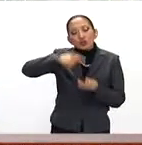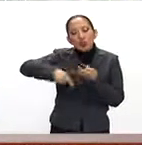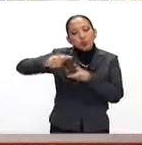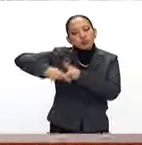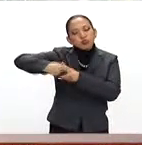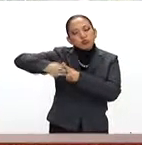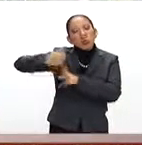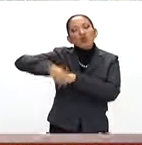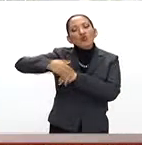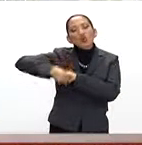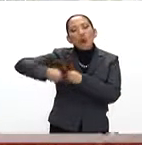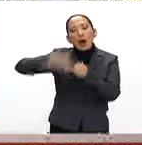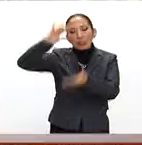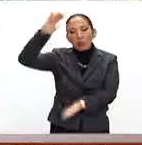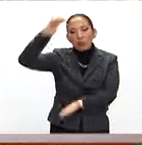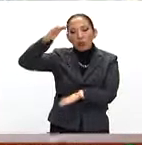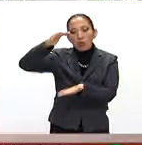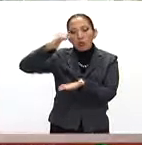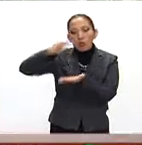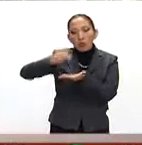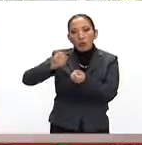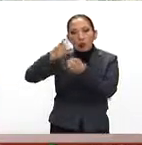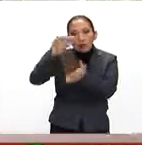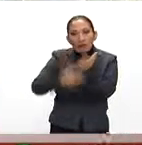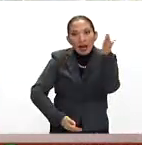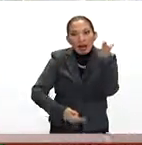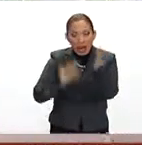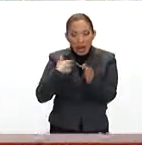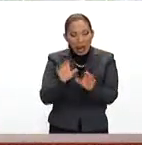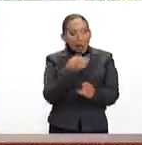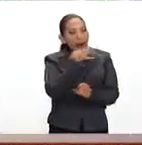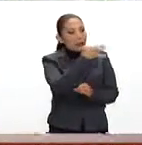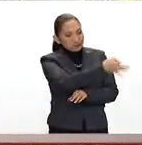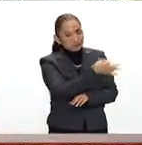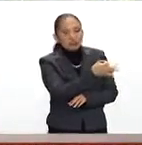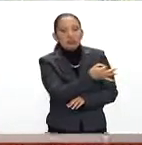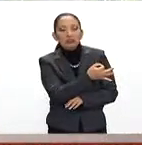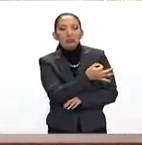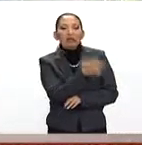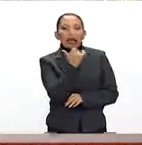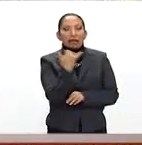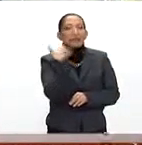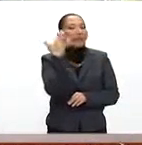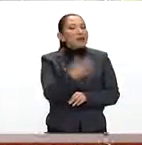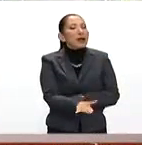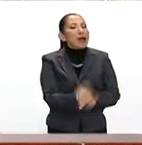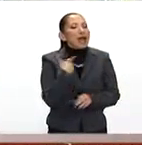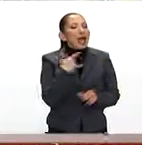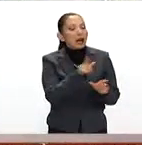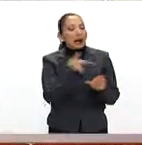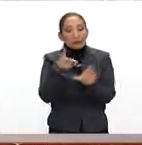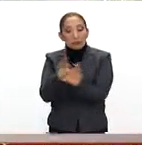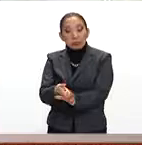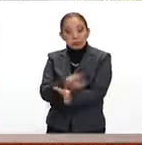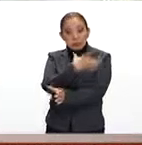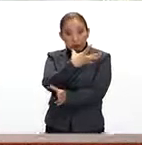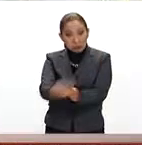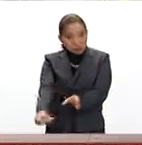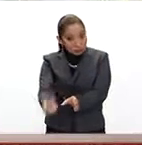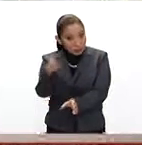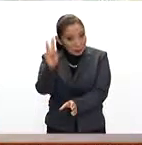y bañarse con agua fría. Y lo que desarrollamos fue un dispositivo de electrónica que ponemos en los tanques